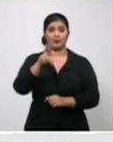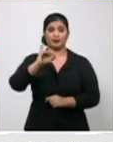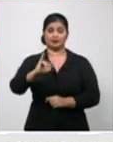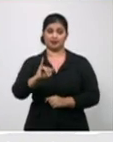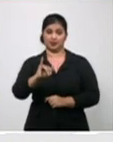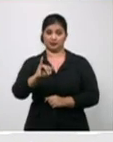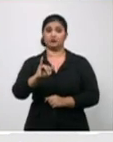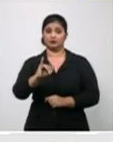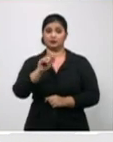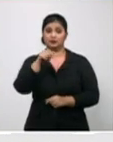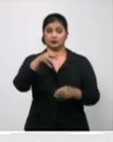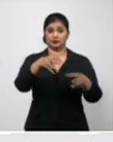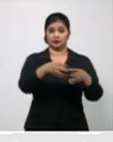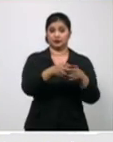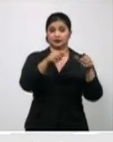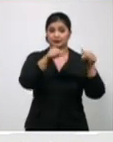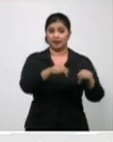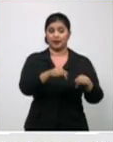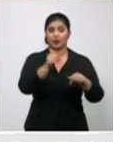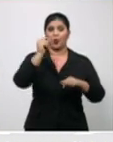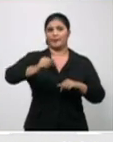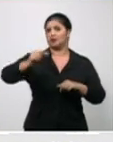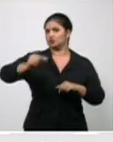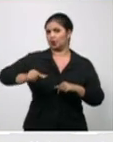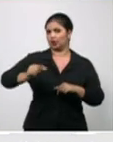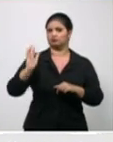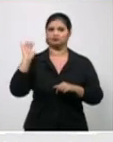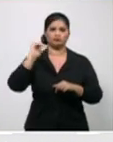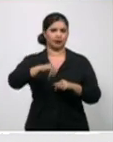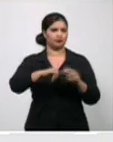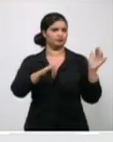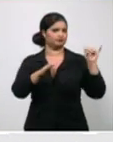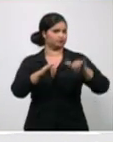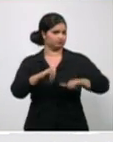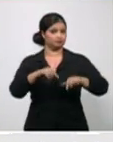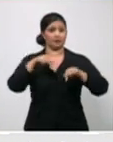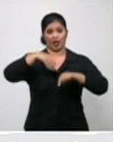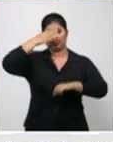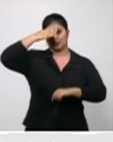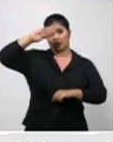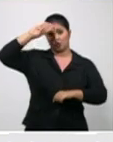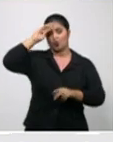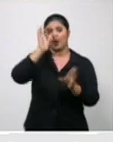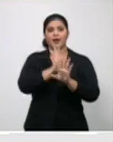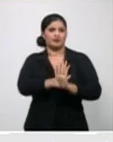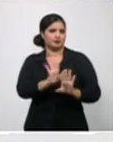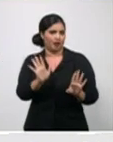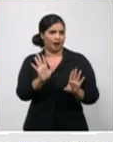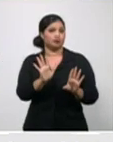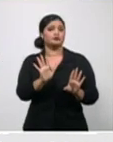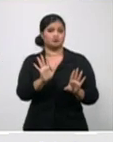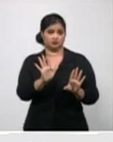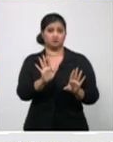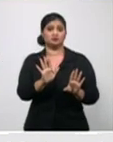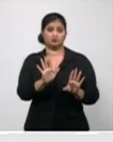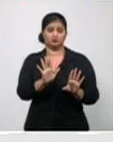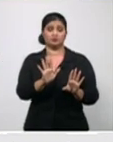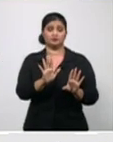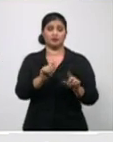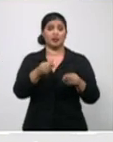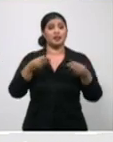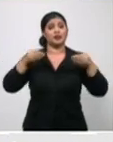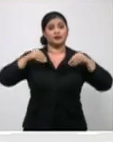Estos son personas que arribaron a nuestro país ya incubando la enfermedad. Y aquí, por los